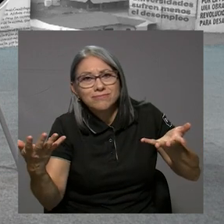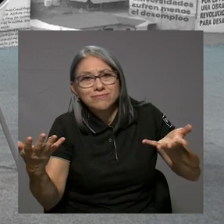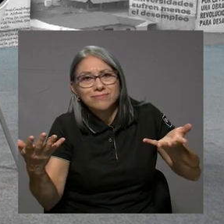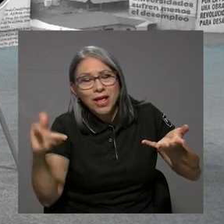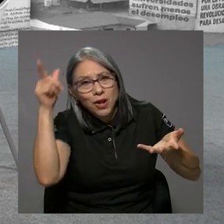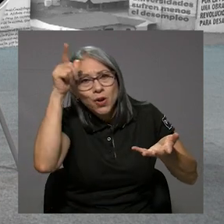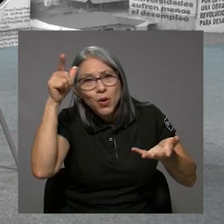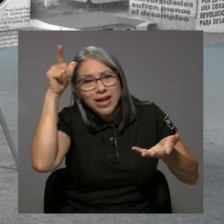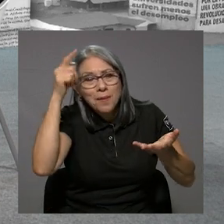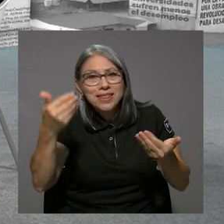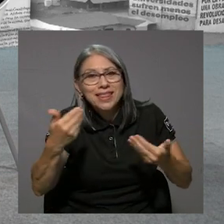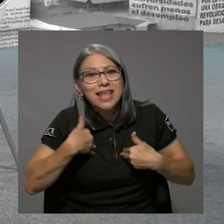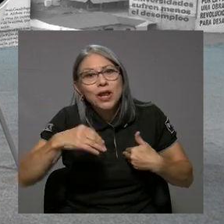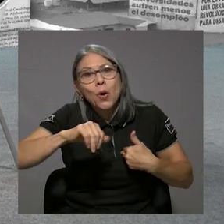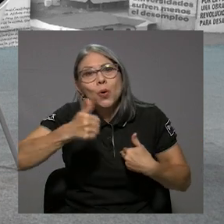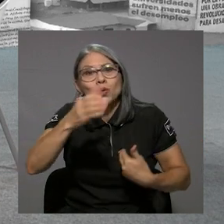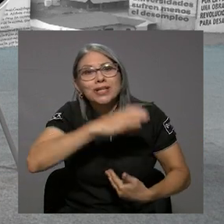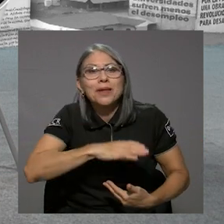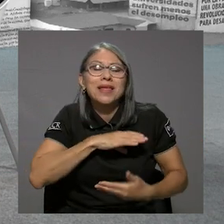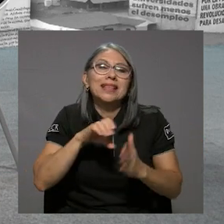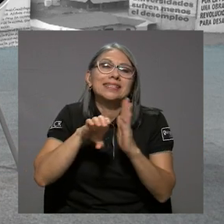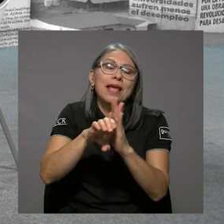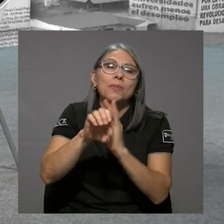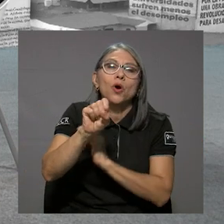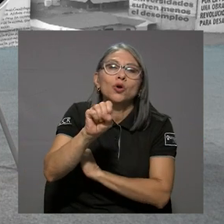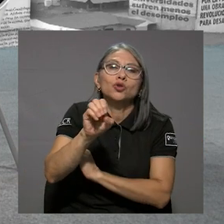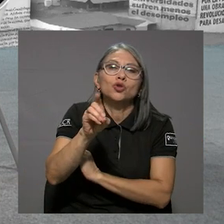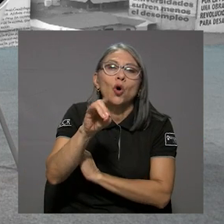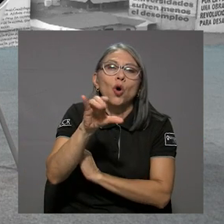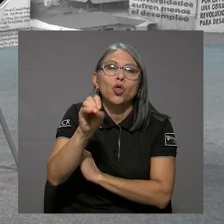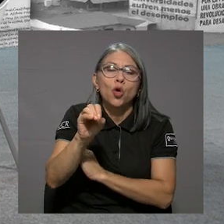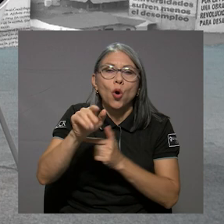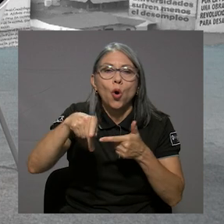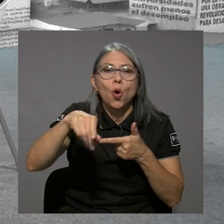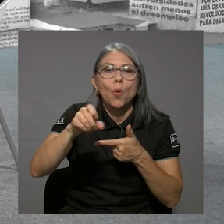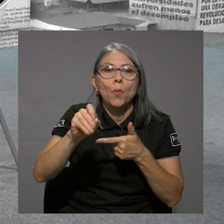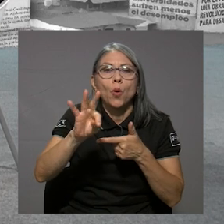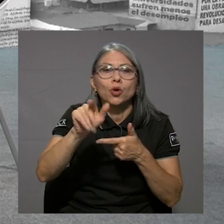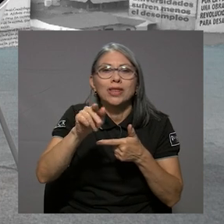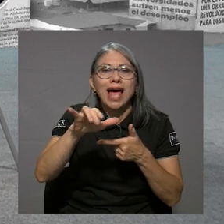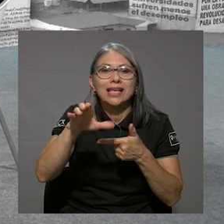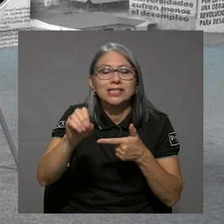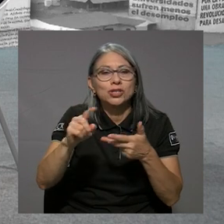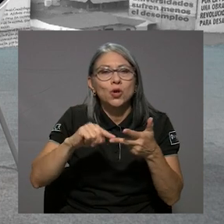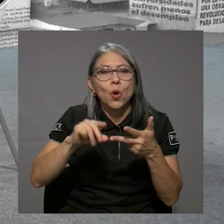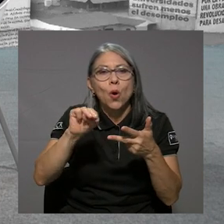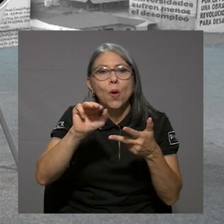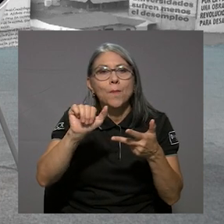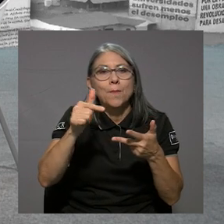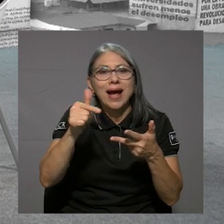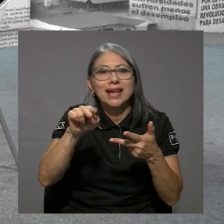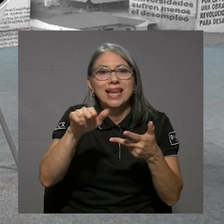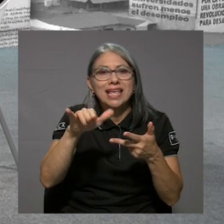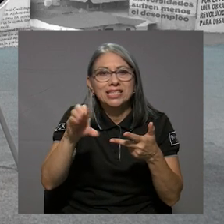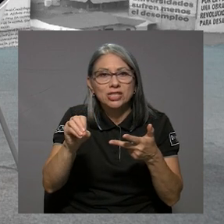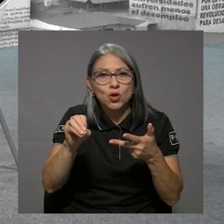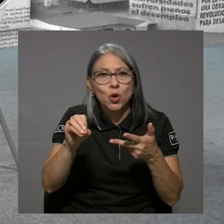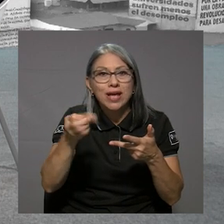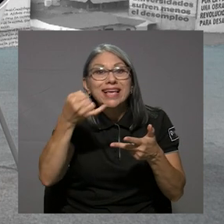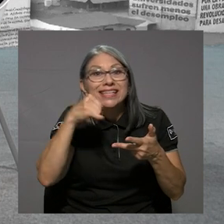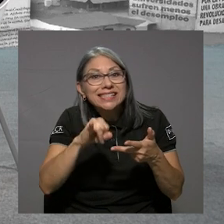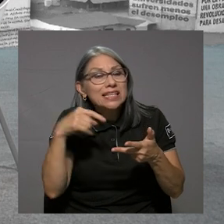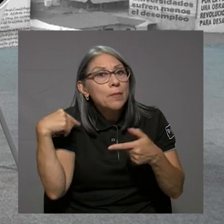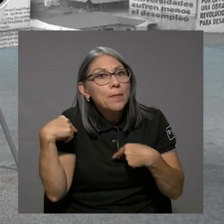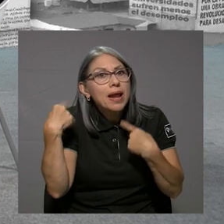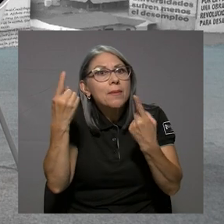pues digamos, algunos elementos como sodio, como potasio, como magnesio, etcétera, que de consumirlo